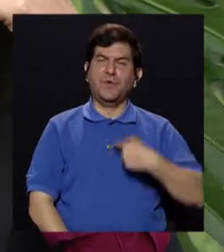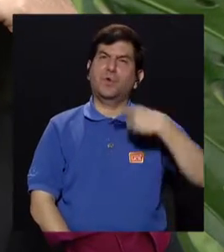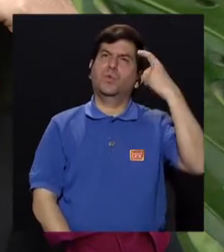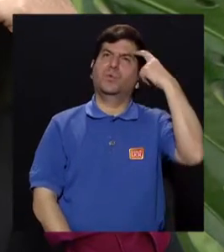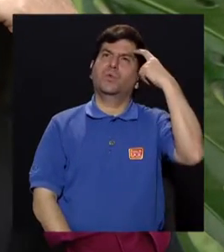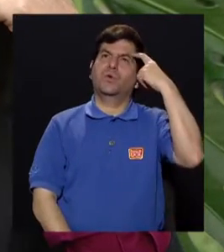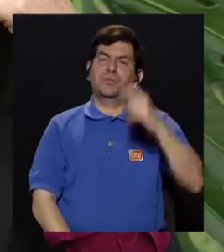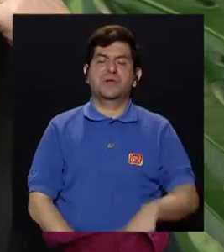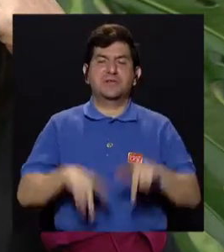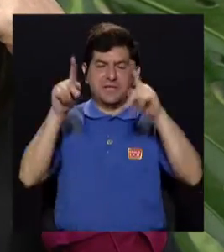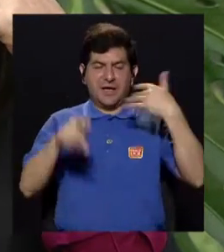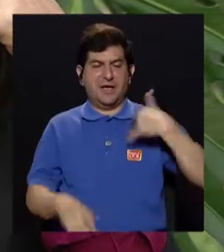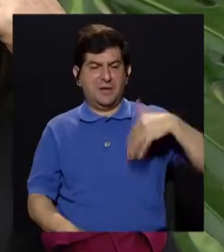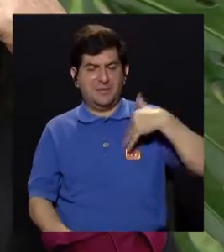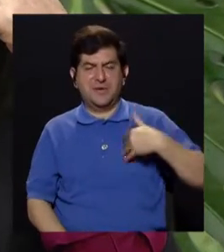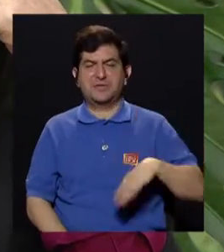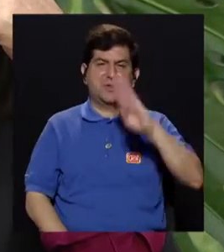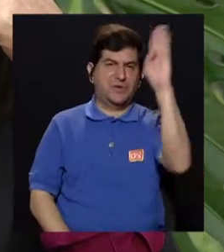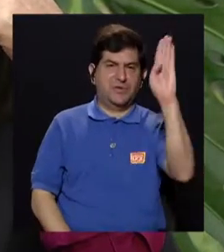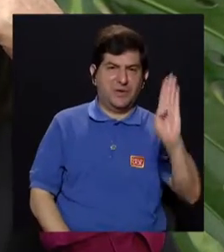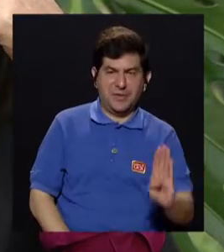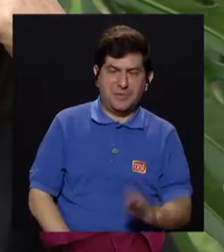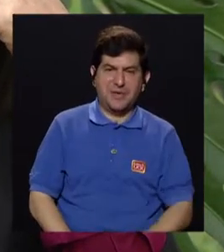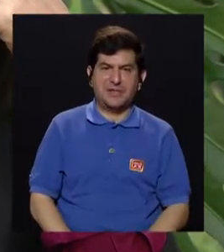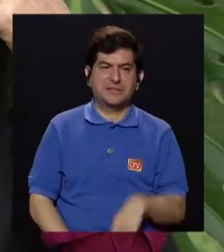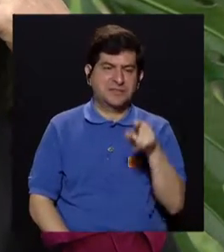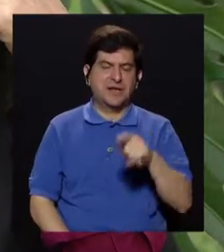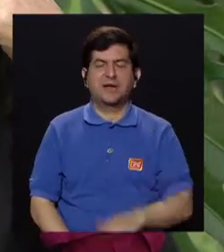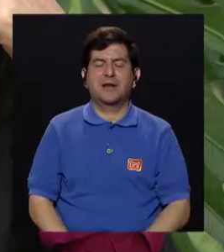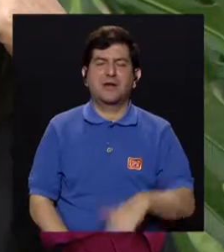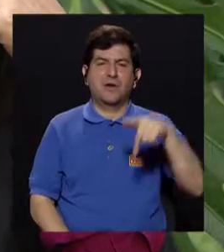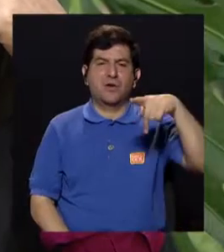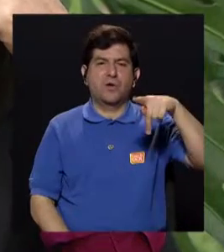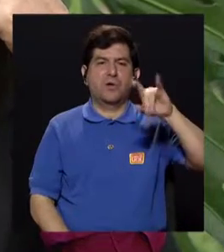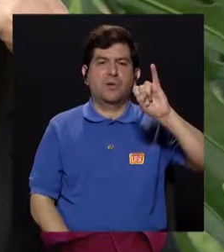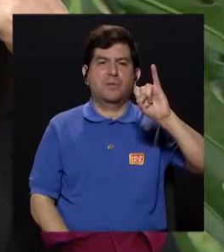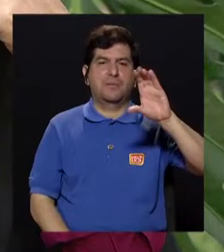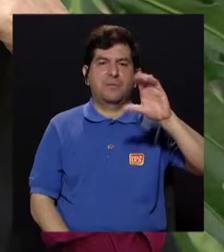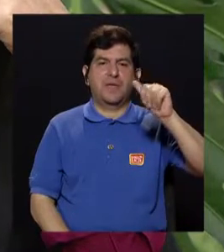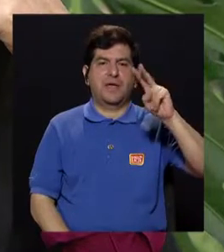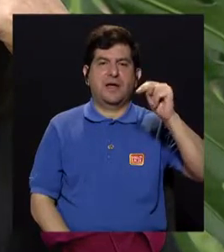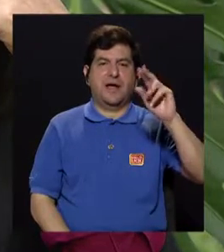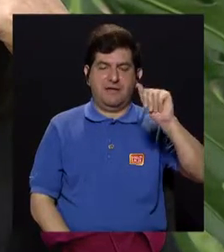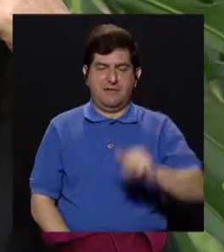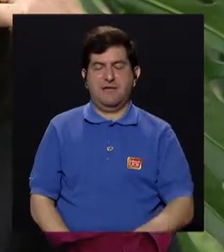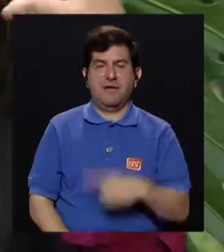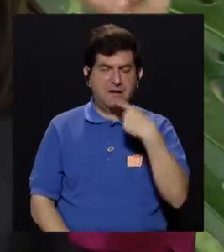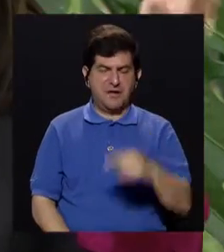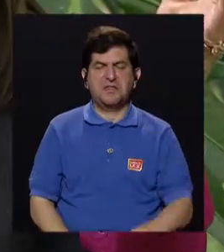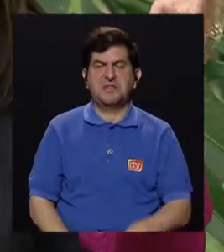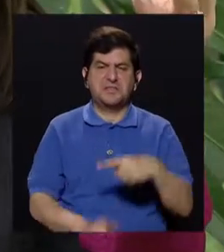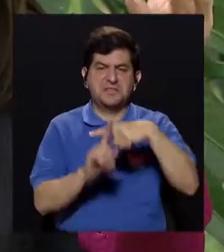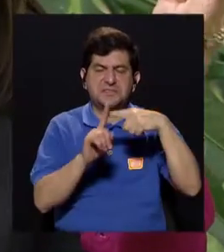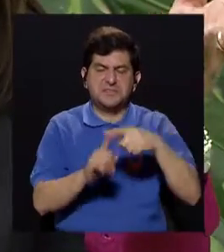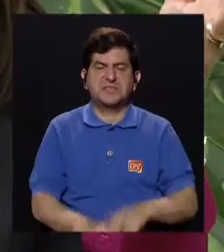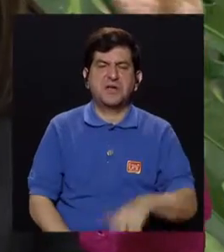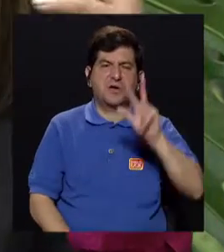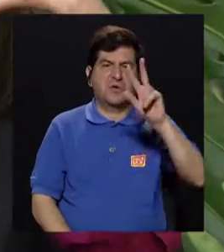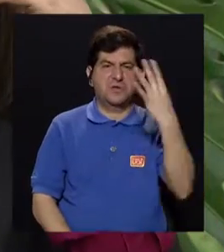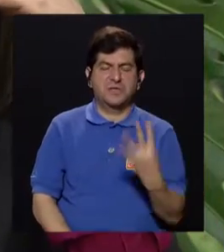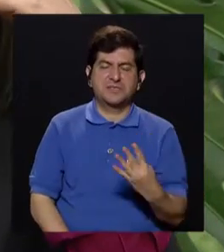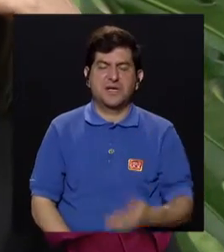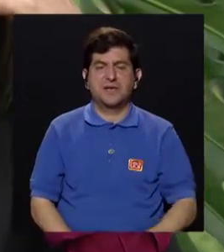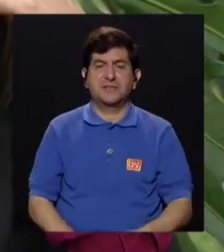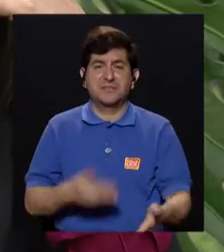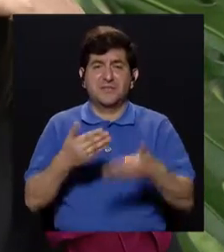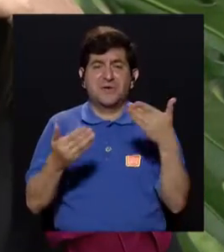Y uno se pone a pensar en los argentinos, los brasileños, con esa picaña que le dicen a uno término medio, tres